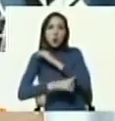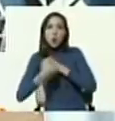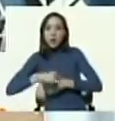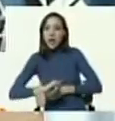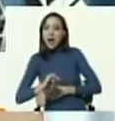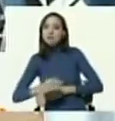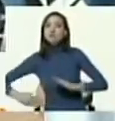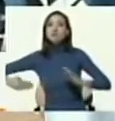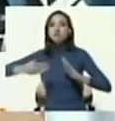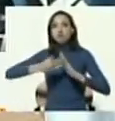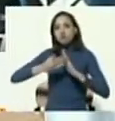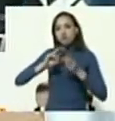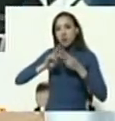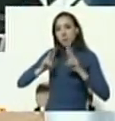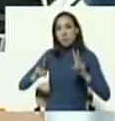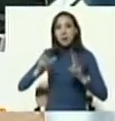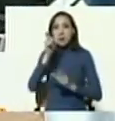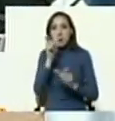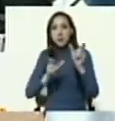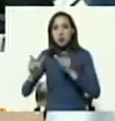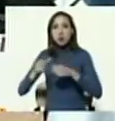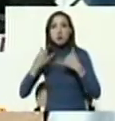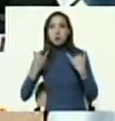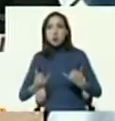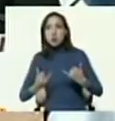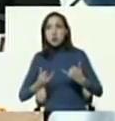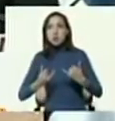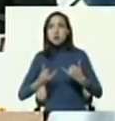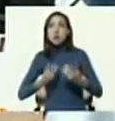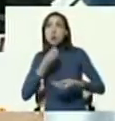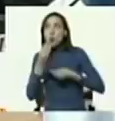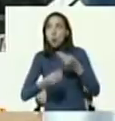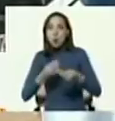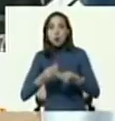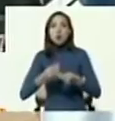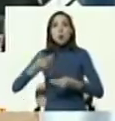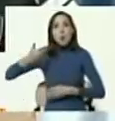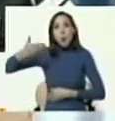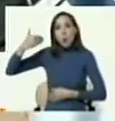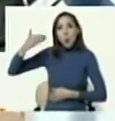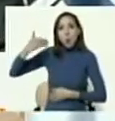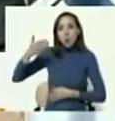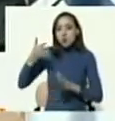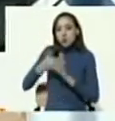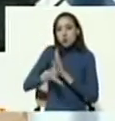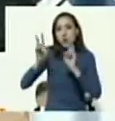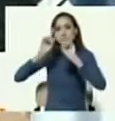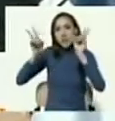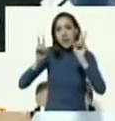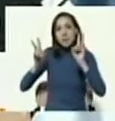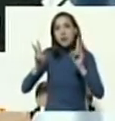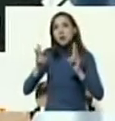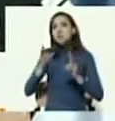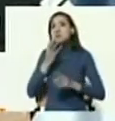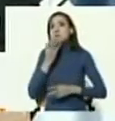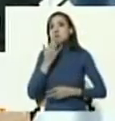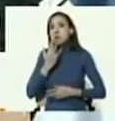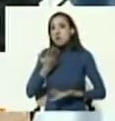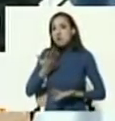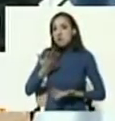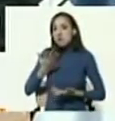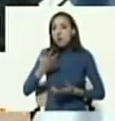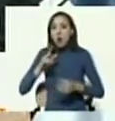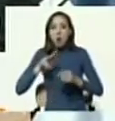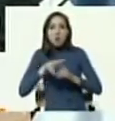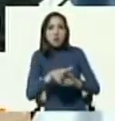ciudadana, así como lo hemos hecho en el pasado en relación a temas como casos de violación a